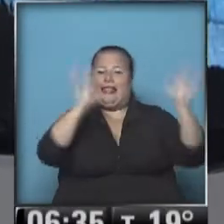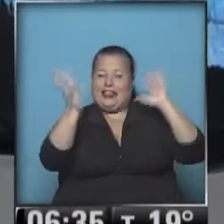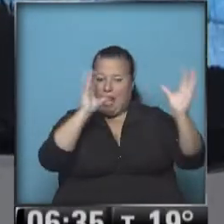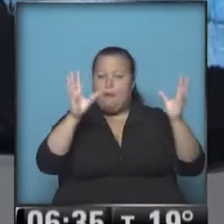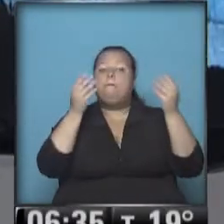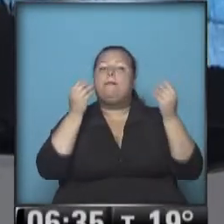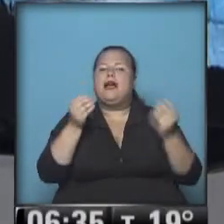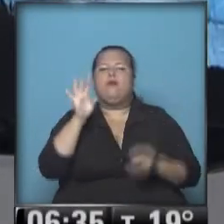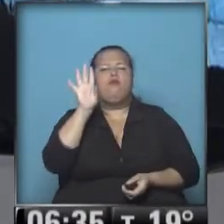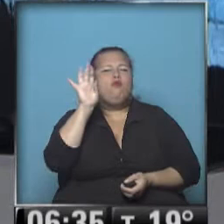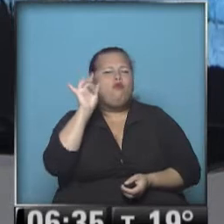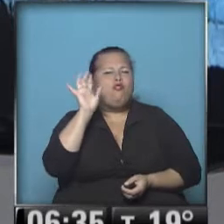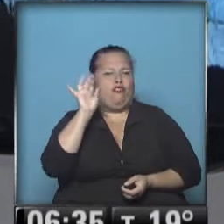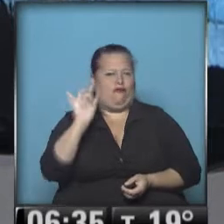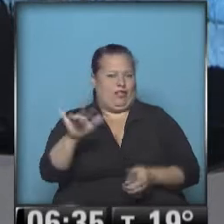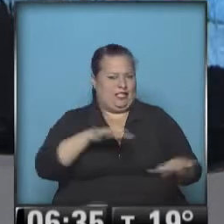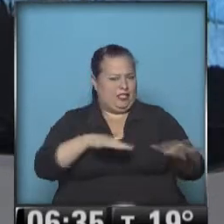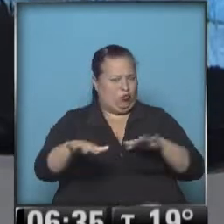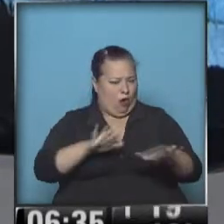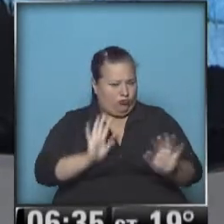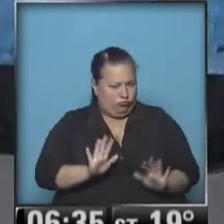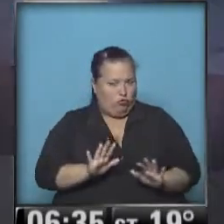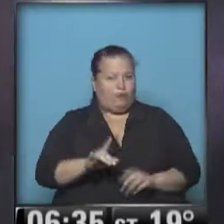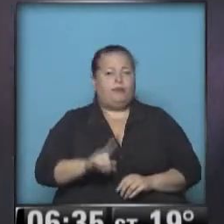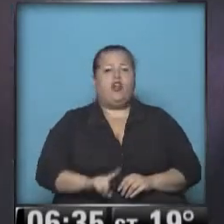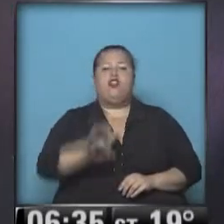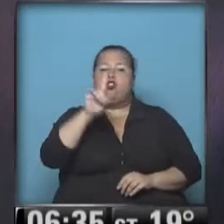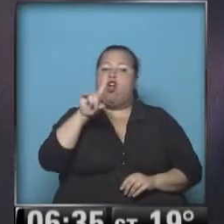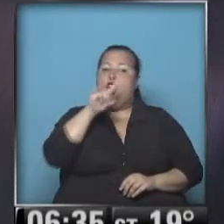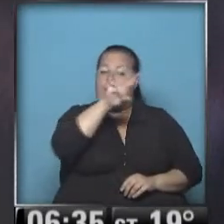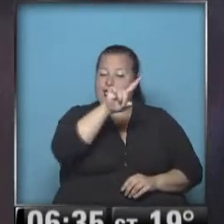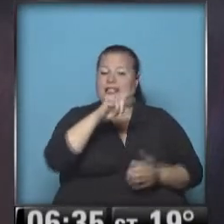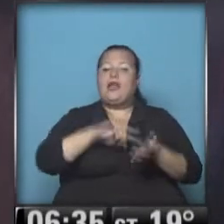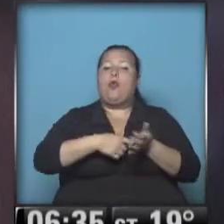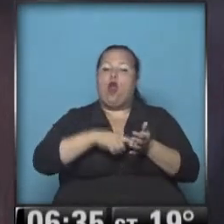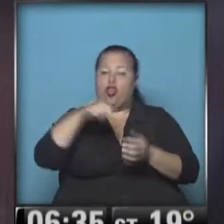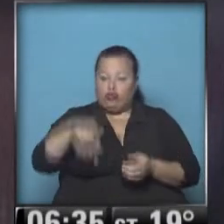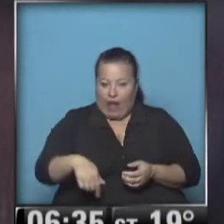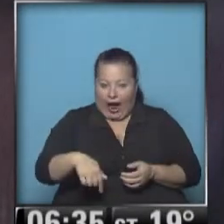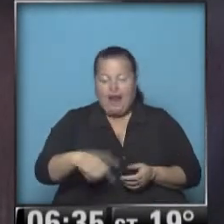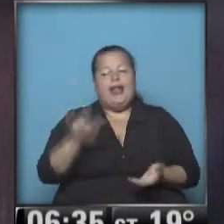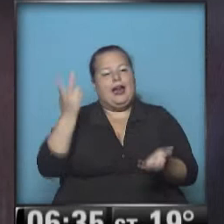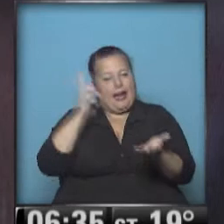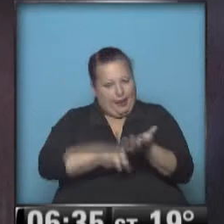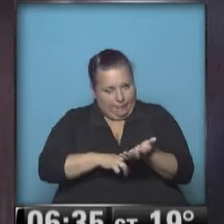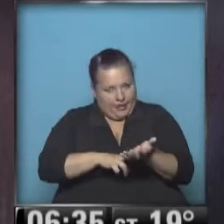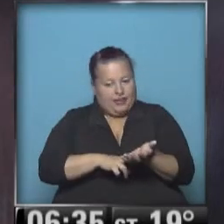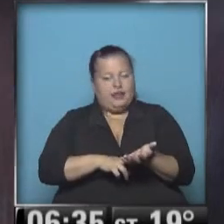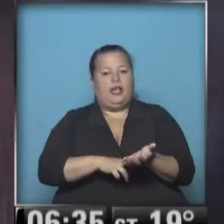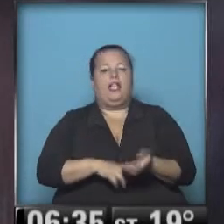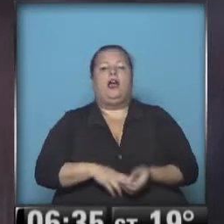Pero porque está complicadísima la situación. En el noroeste de la provincia de Buenos Aires, reiteramos,